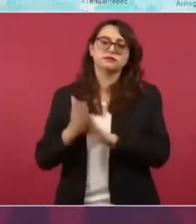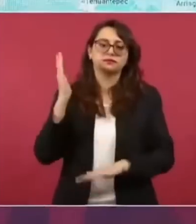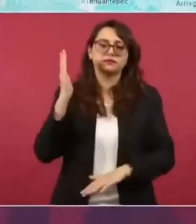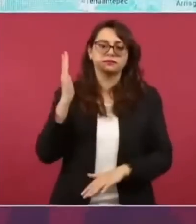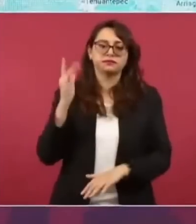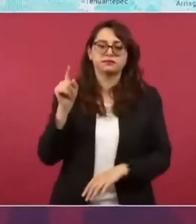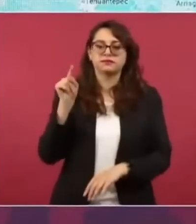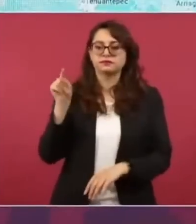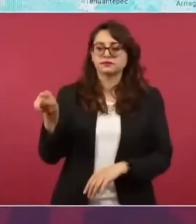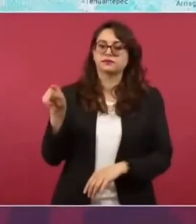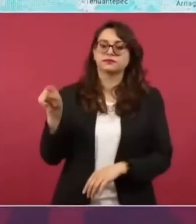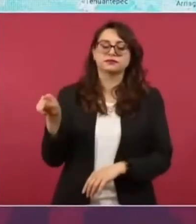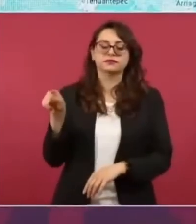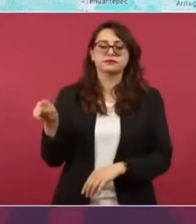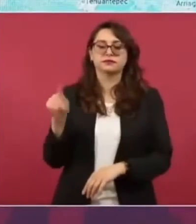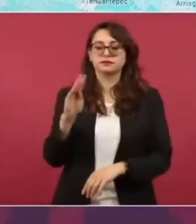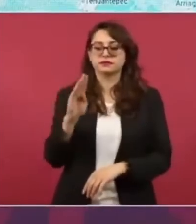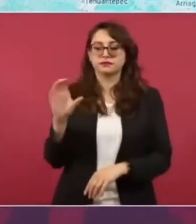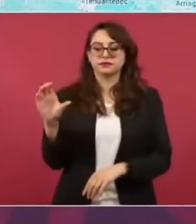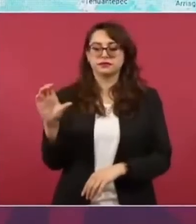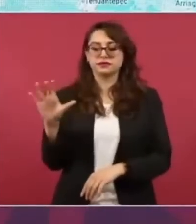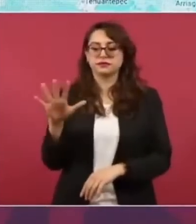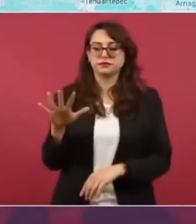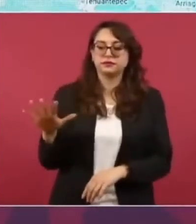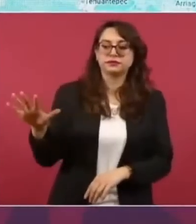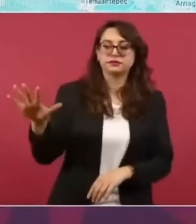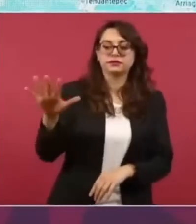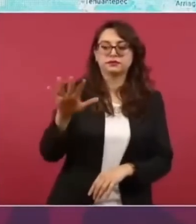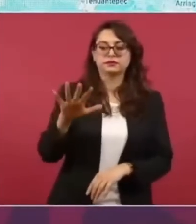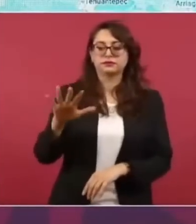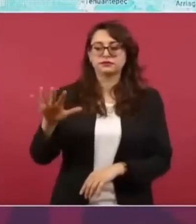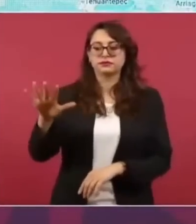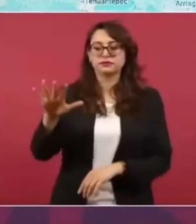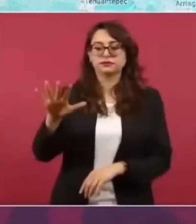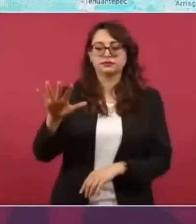donde ahora es